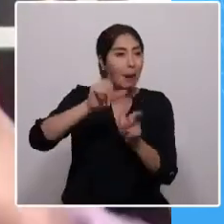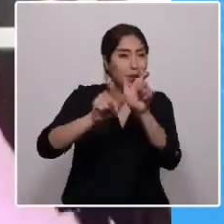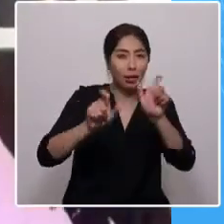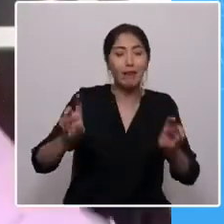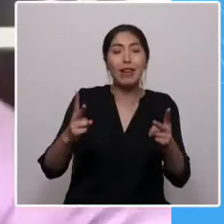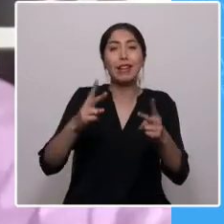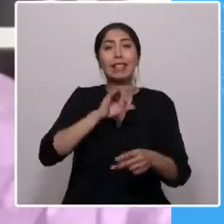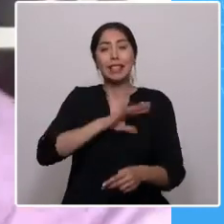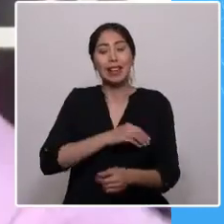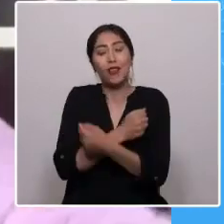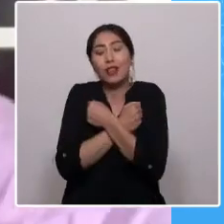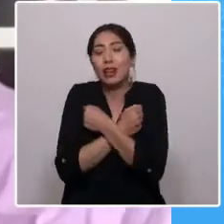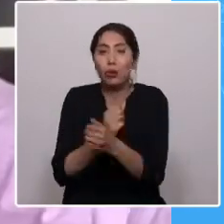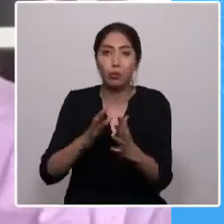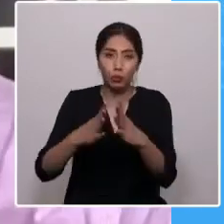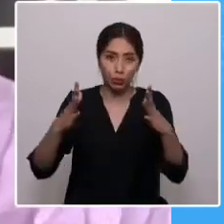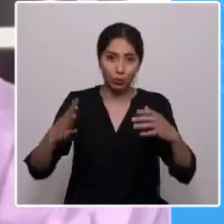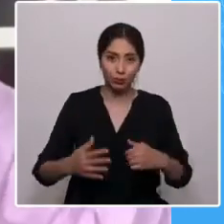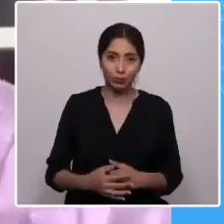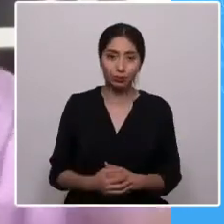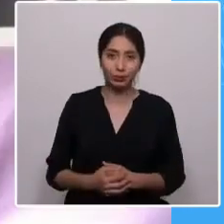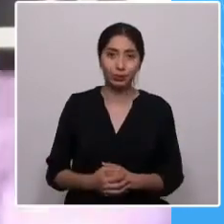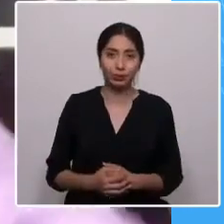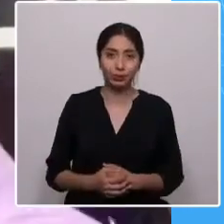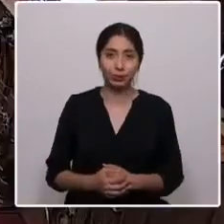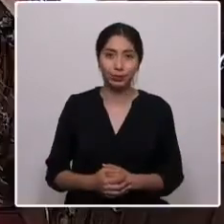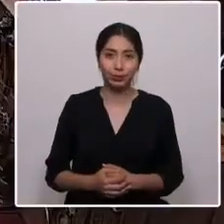Dios bendiga este hermoso país.